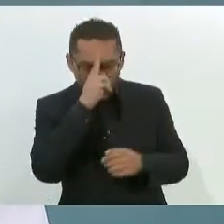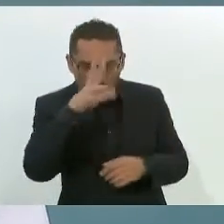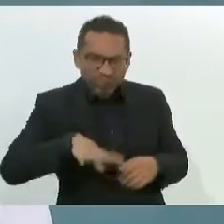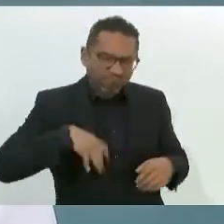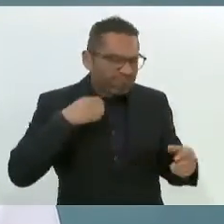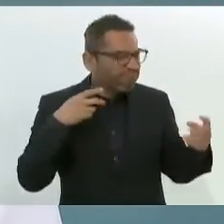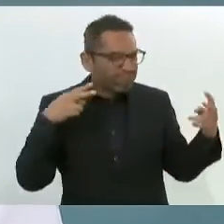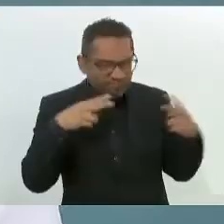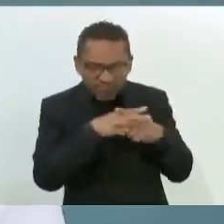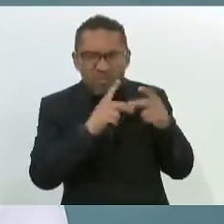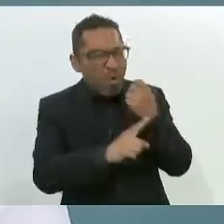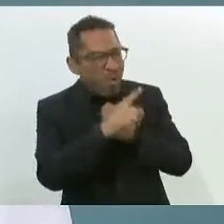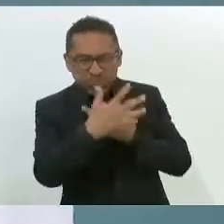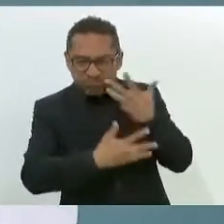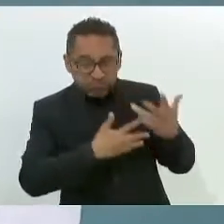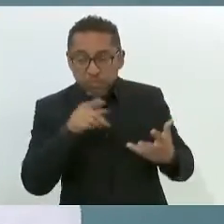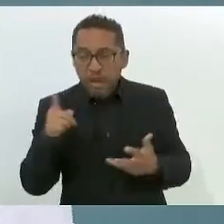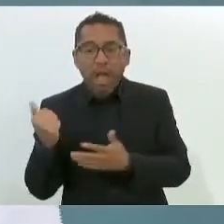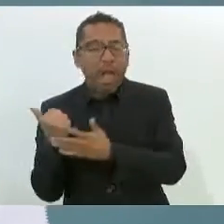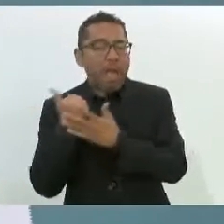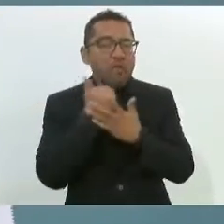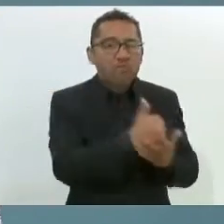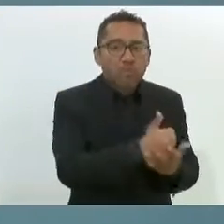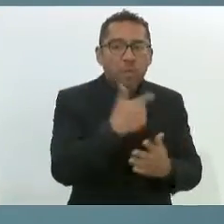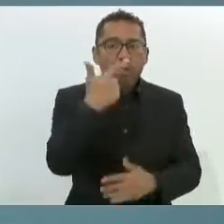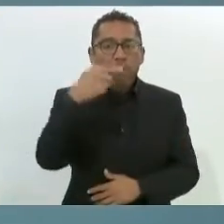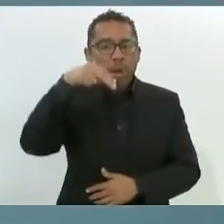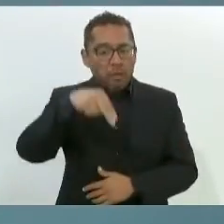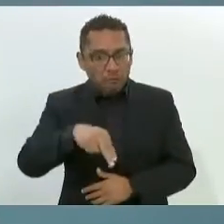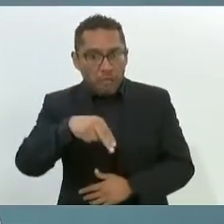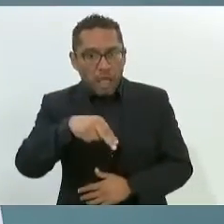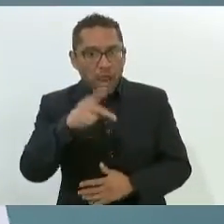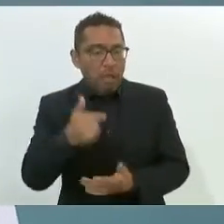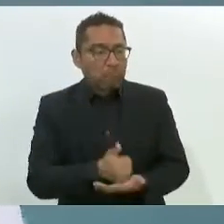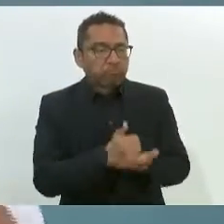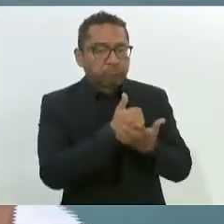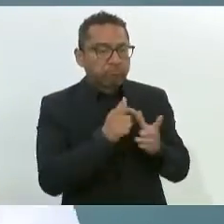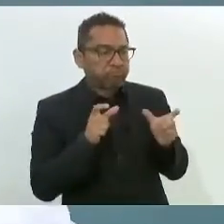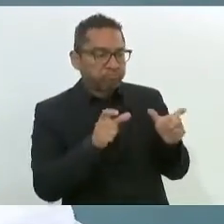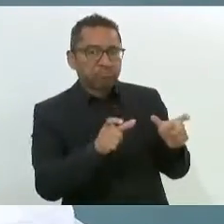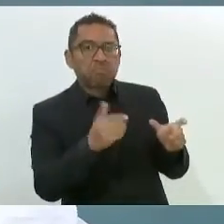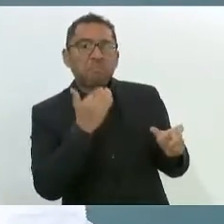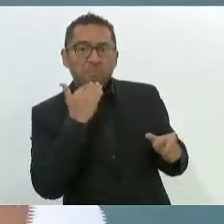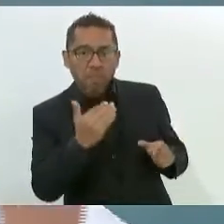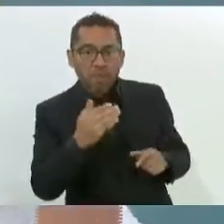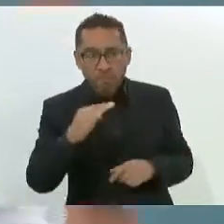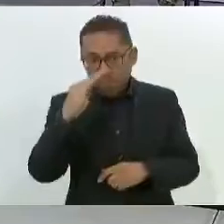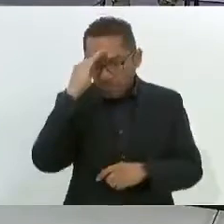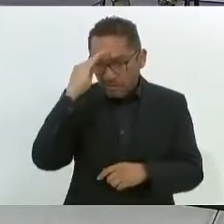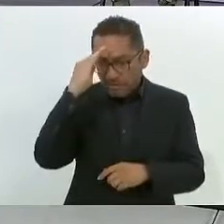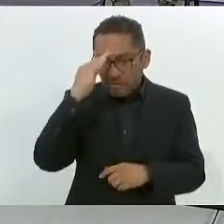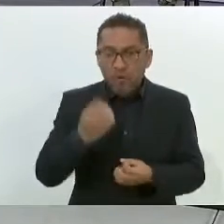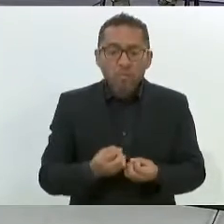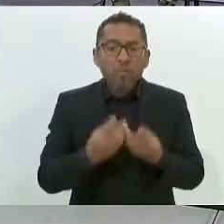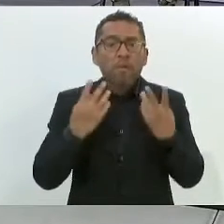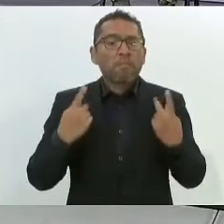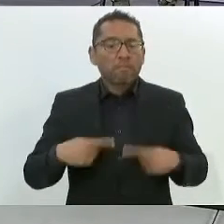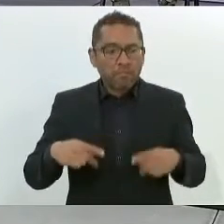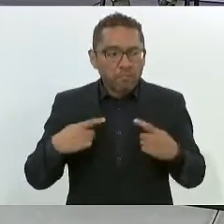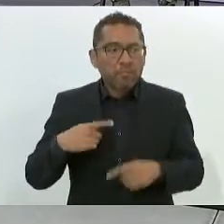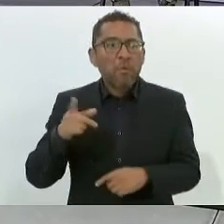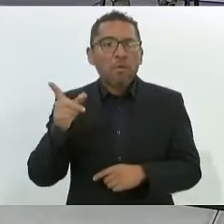Es una gran fortaleza pensar en el número de elementos, su